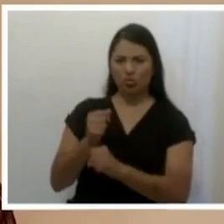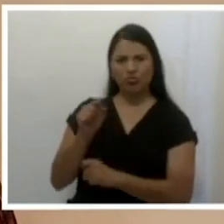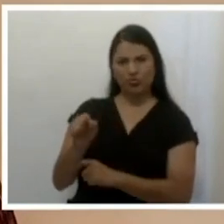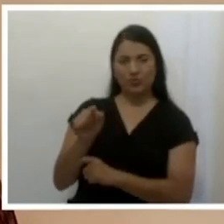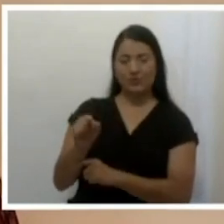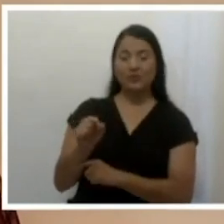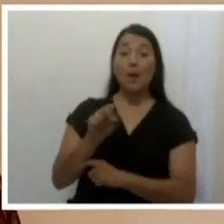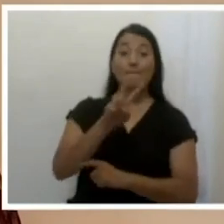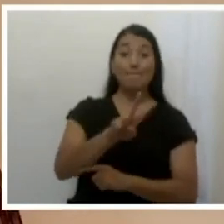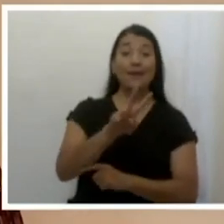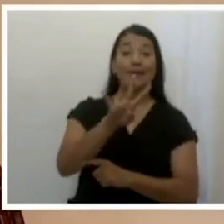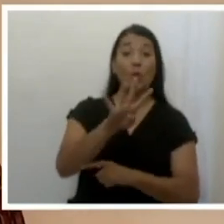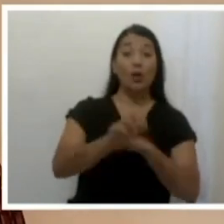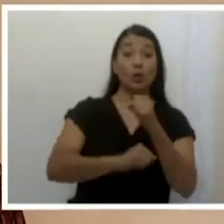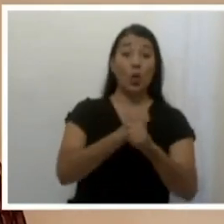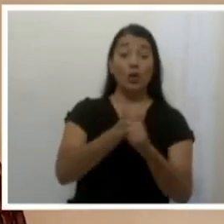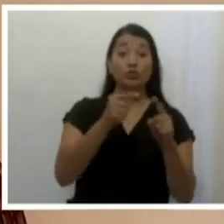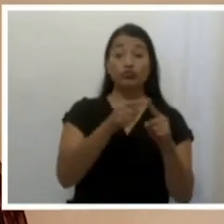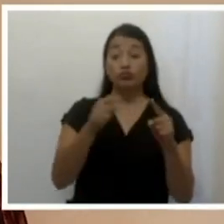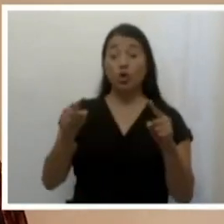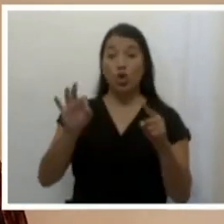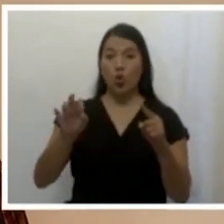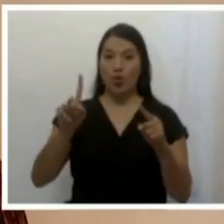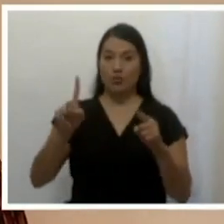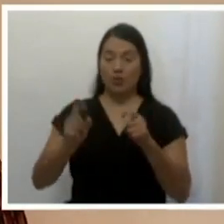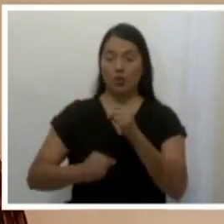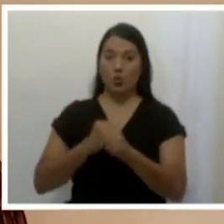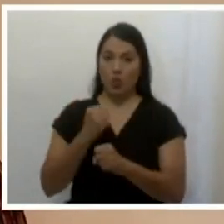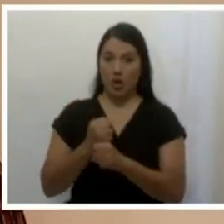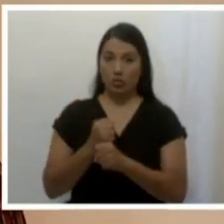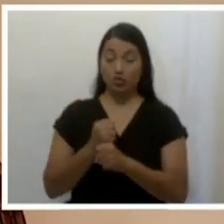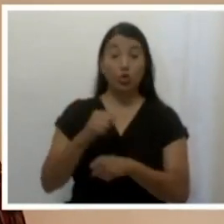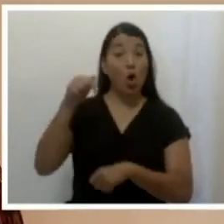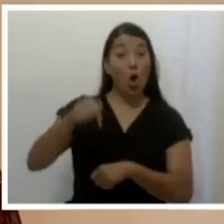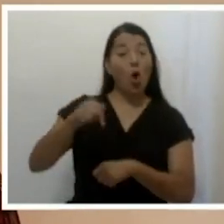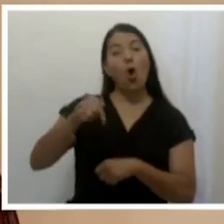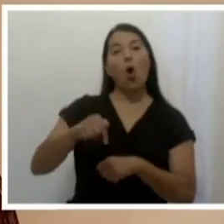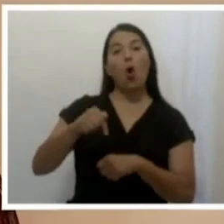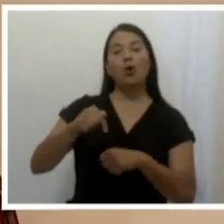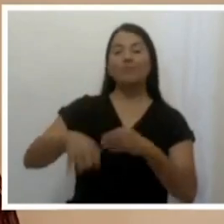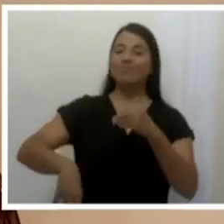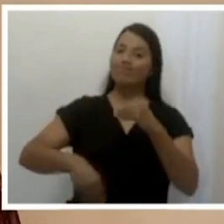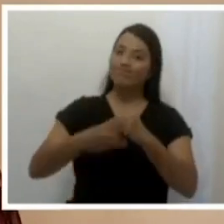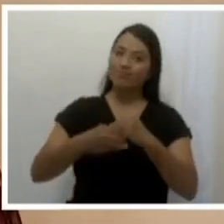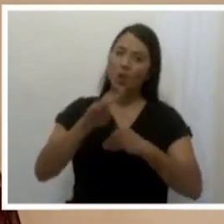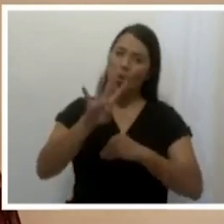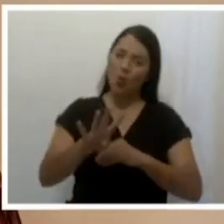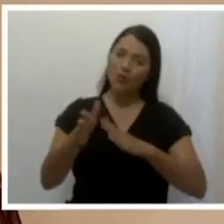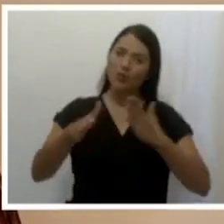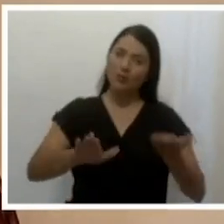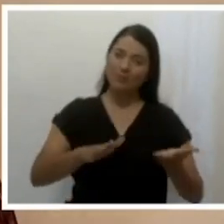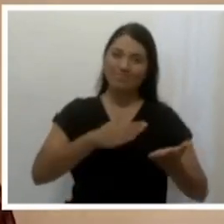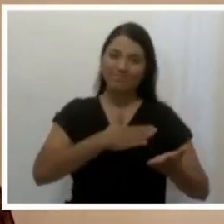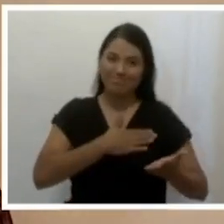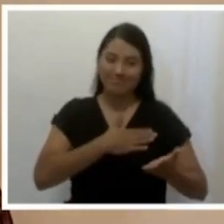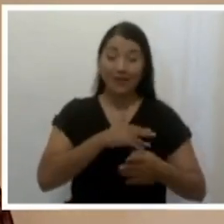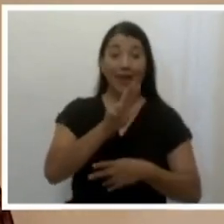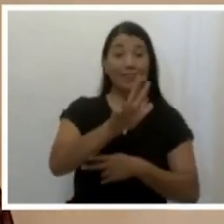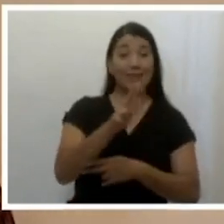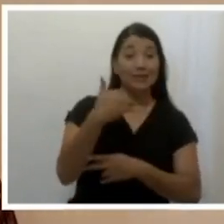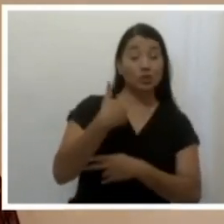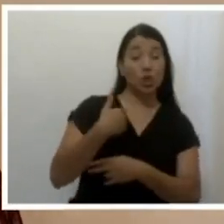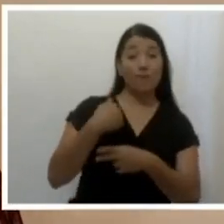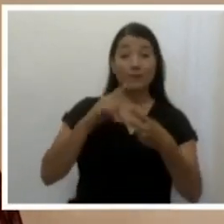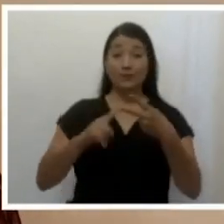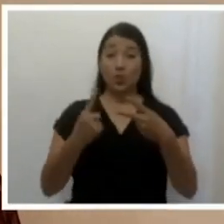edad de los 24 a los 91 años. Para hoy se reportan 4 lamentables fallecimientos, 3 hombres y